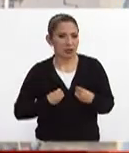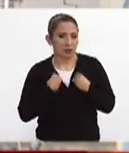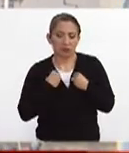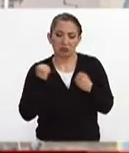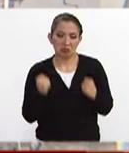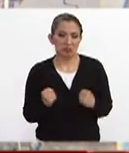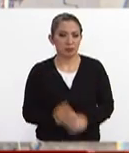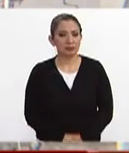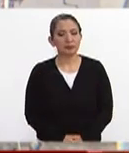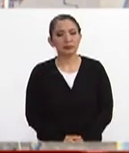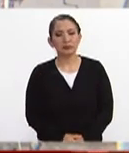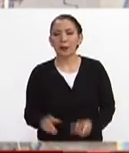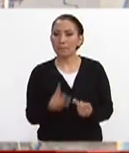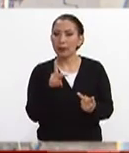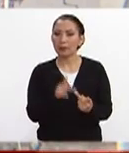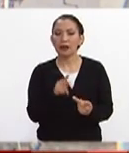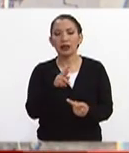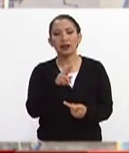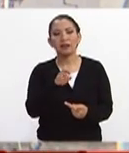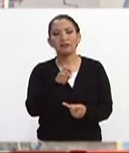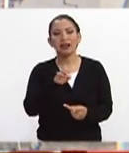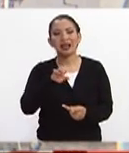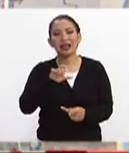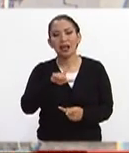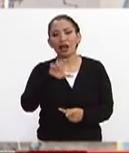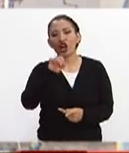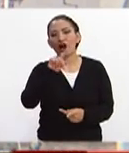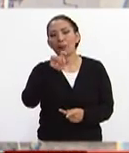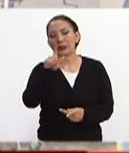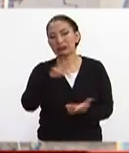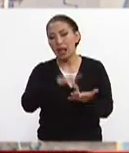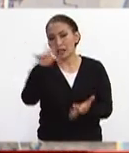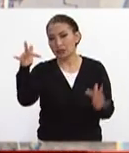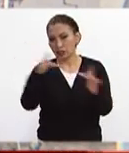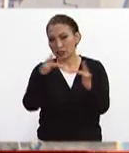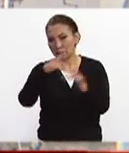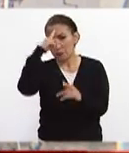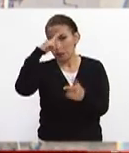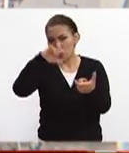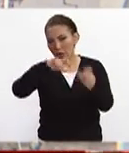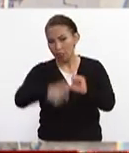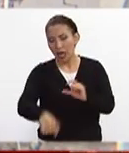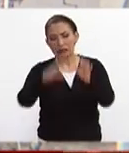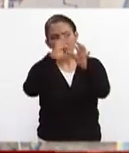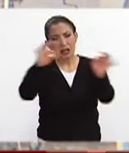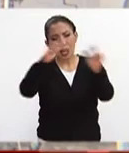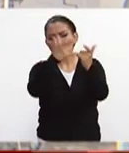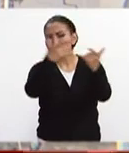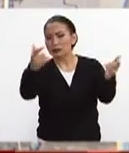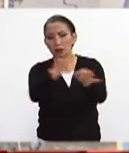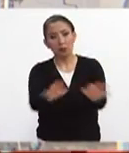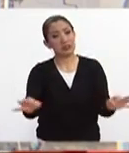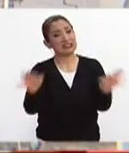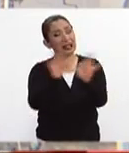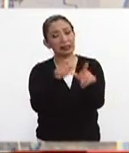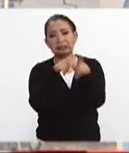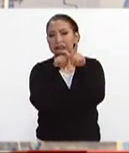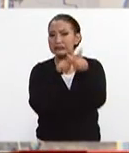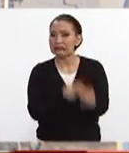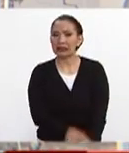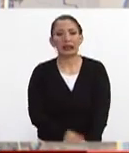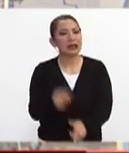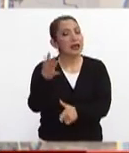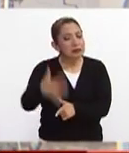personas. Perfecto, Rafael López, muchísimas gracias por estar con nosotros aquí en México al día y narrarnos lo importante que sigue en este